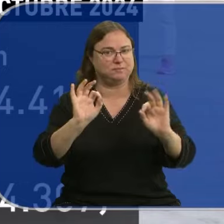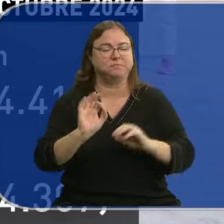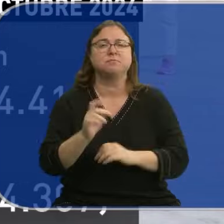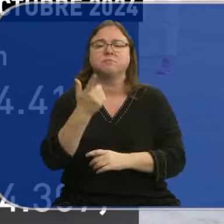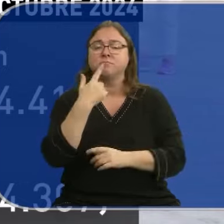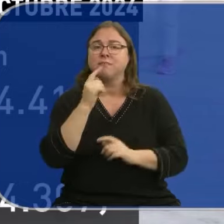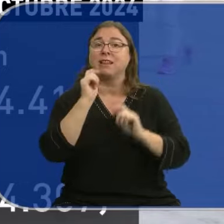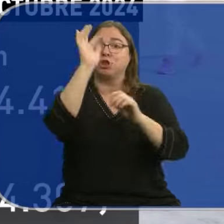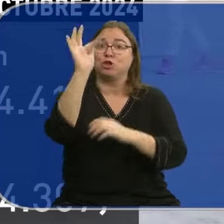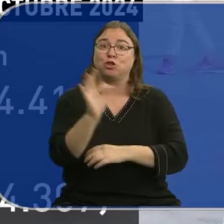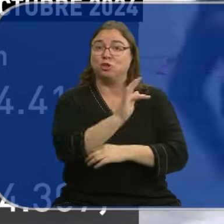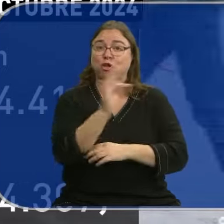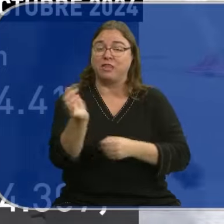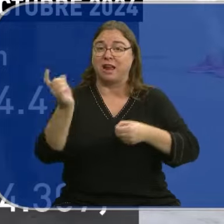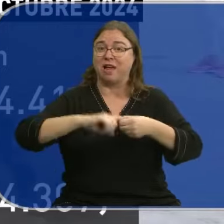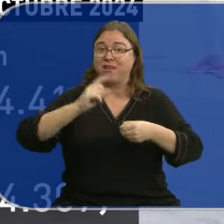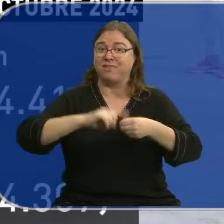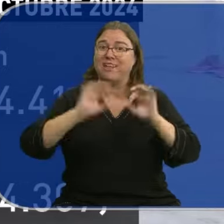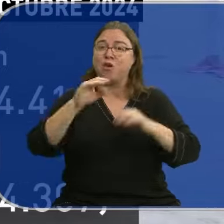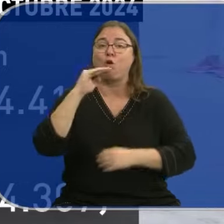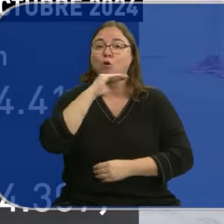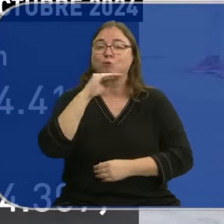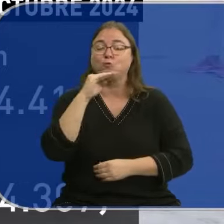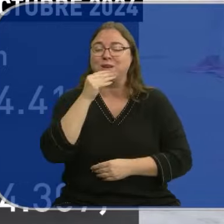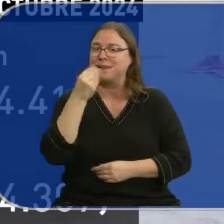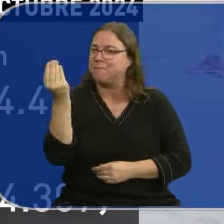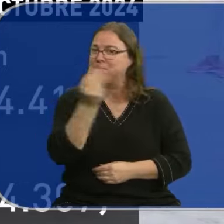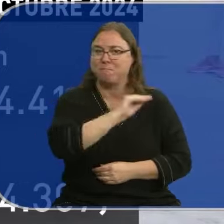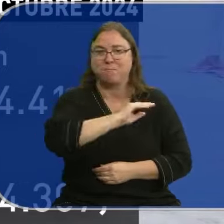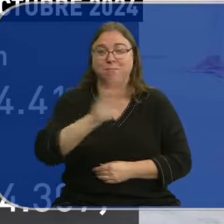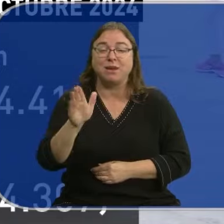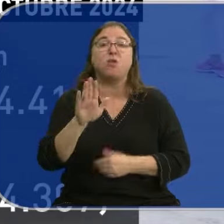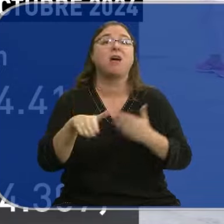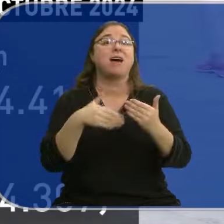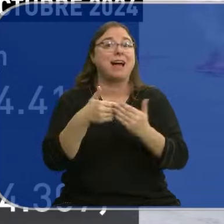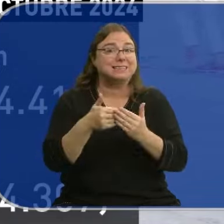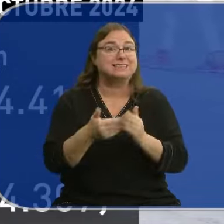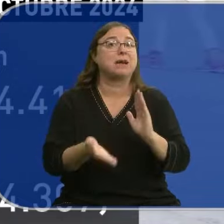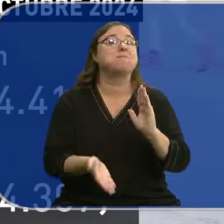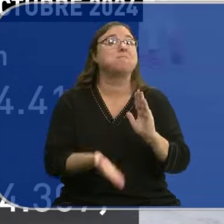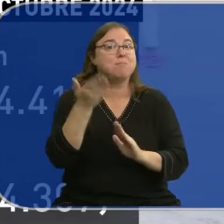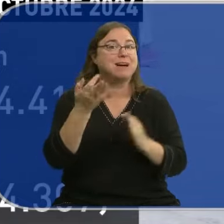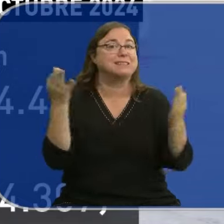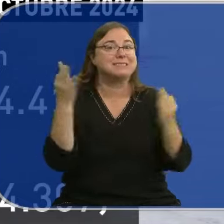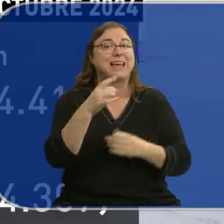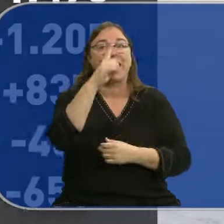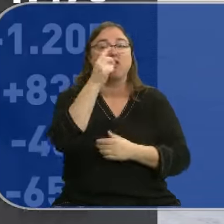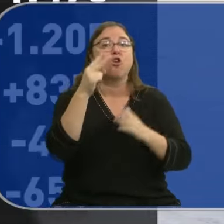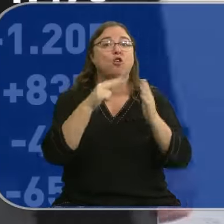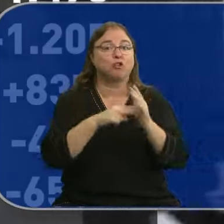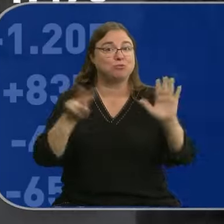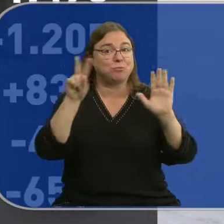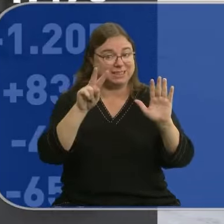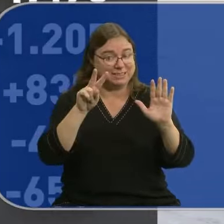lo que sitúa el total de afiliados del mes de octubre como el mejor, incluso superando el año 2007.